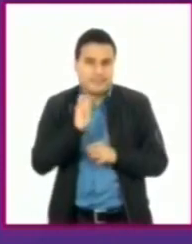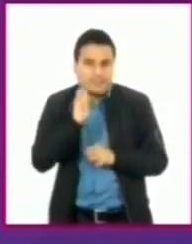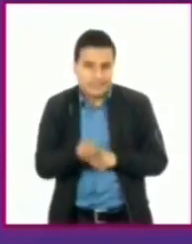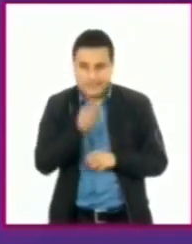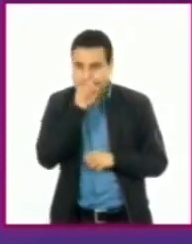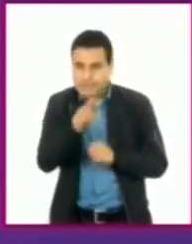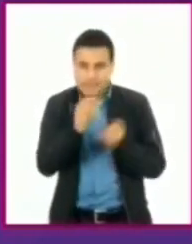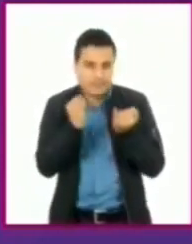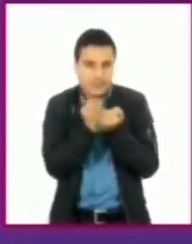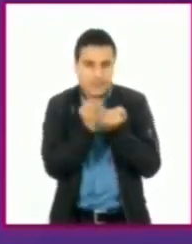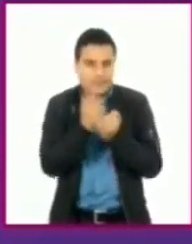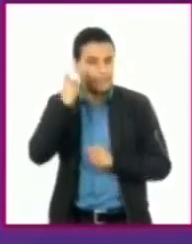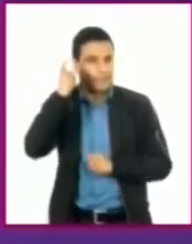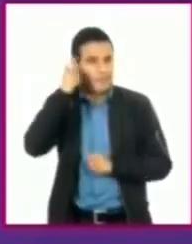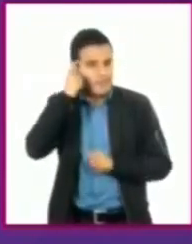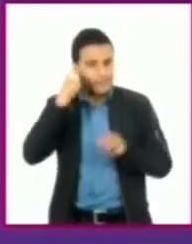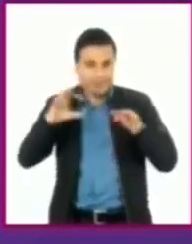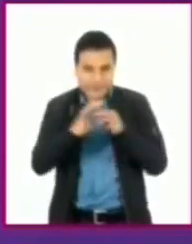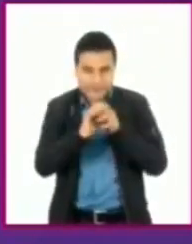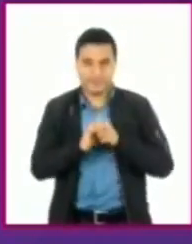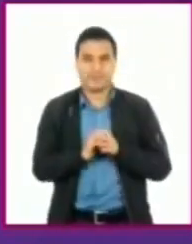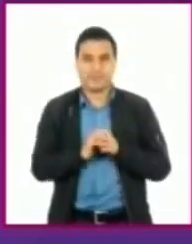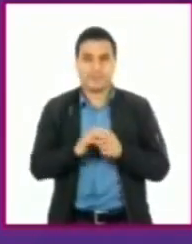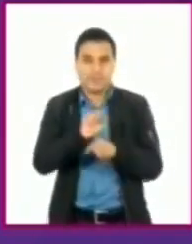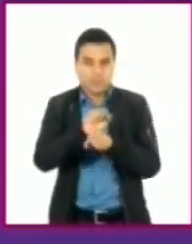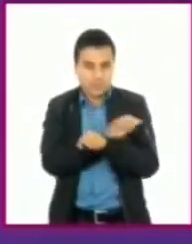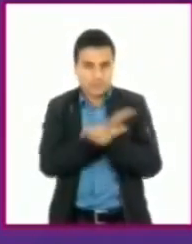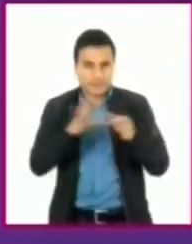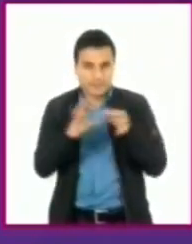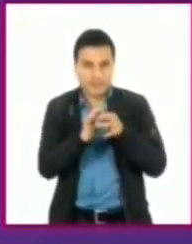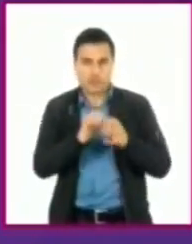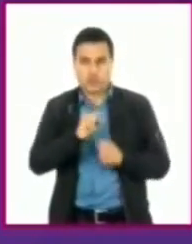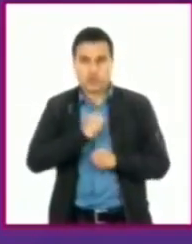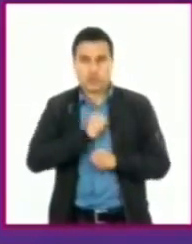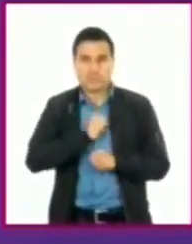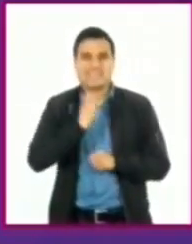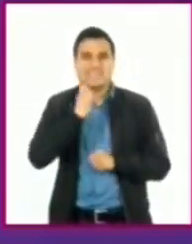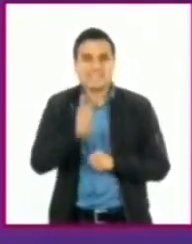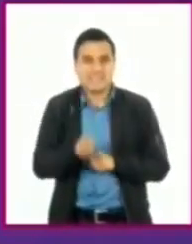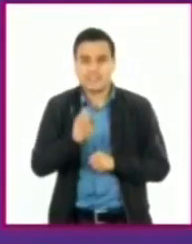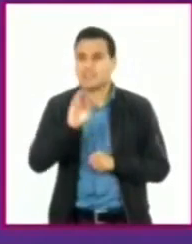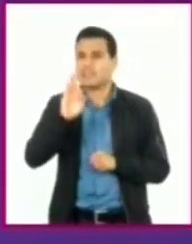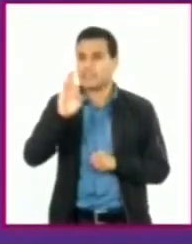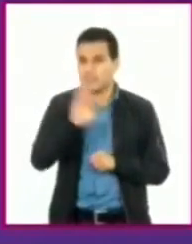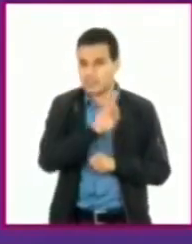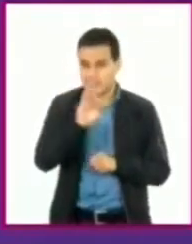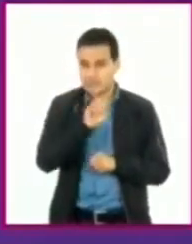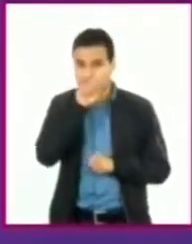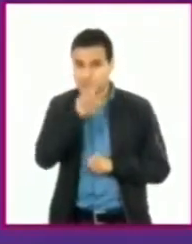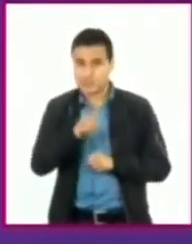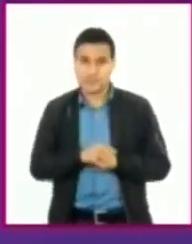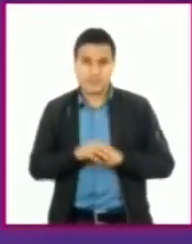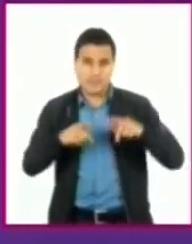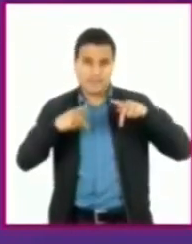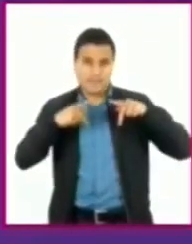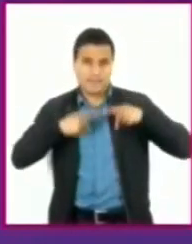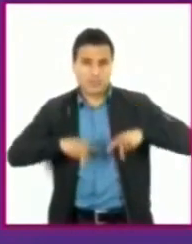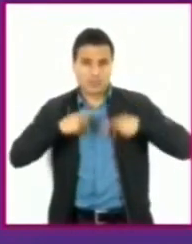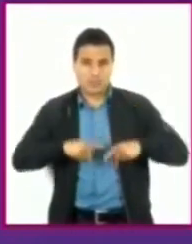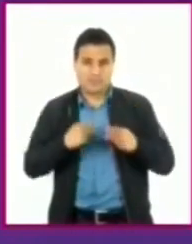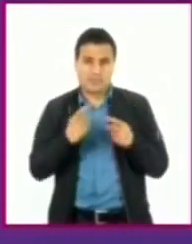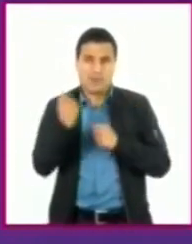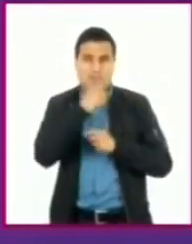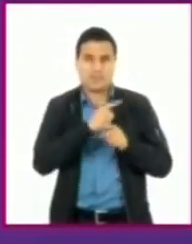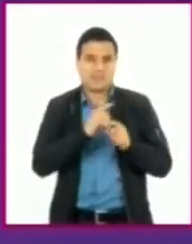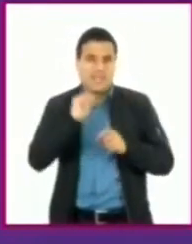mental, emocional. La tos, sacar las cosas, está hablando que puede haber también ahí una situación de rechazo o de que algo no te está gustando